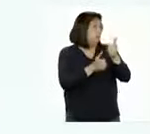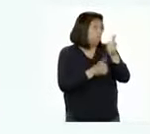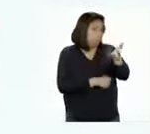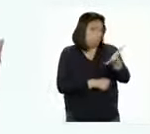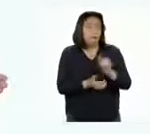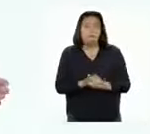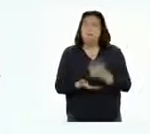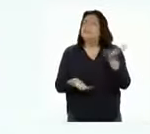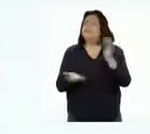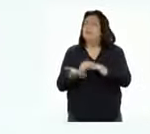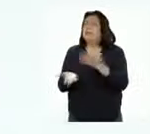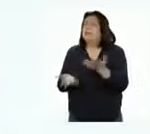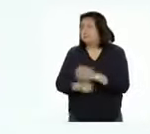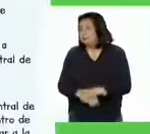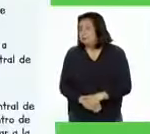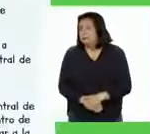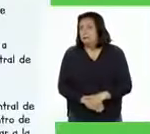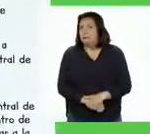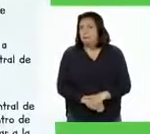Pati. ¿Qué más?